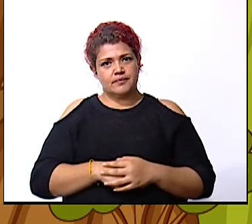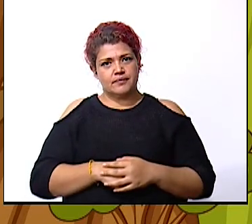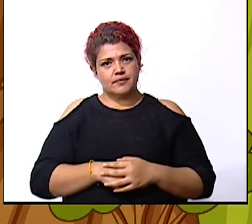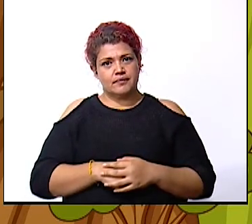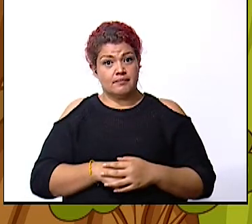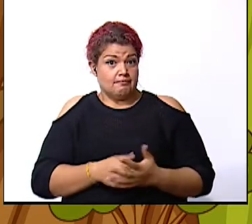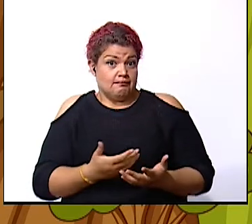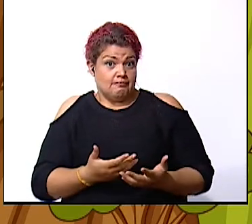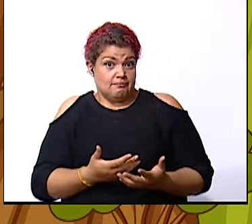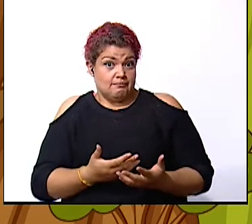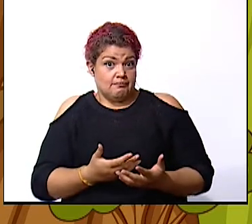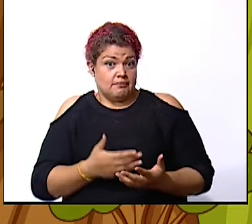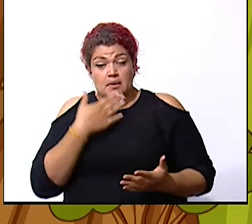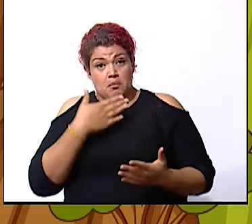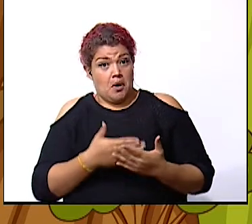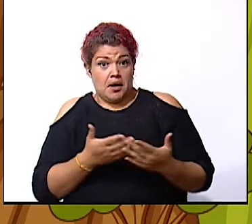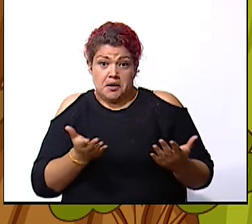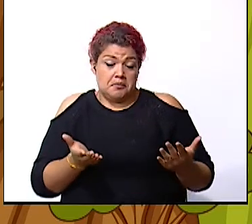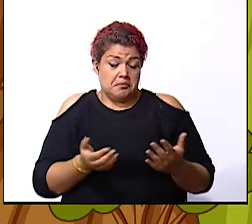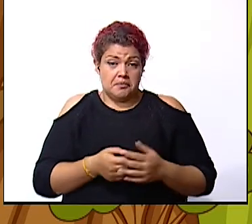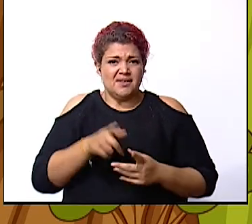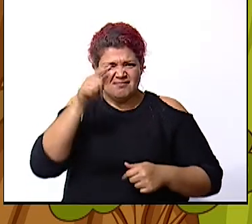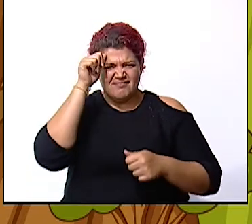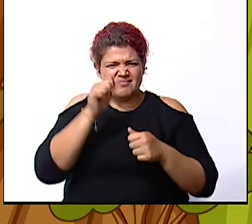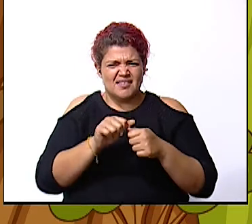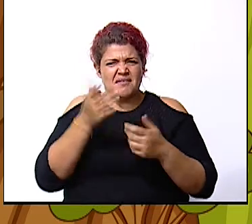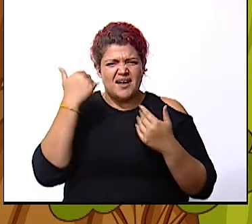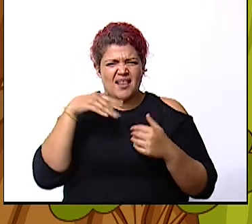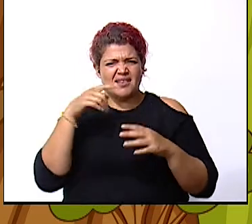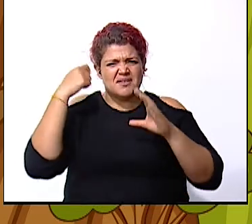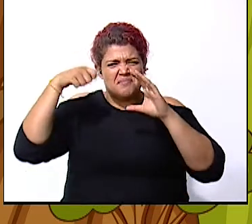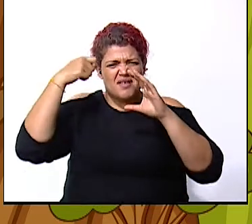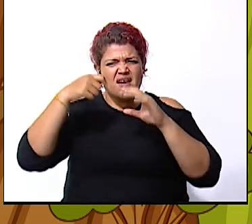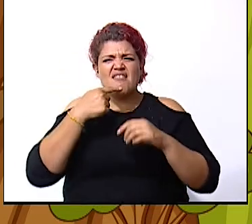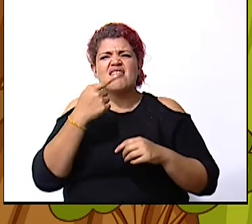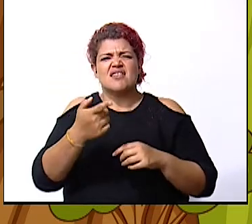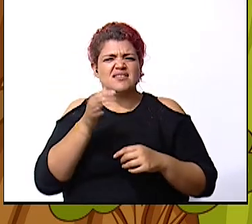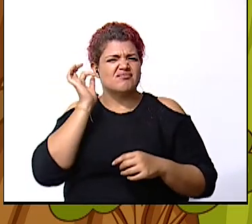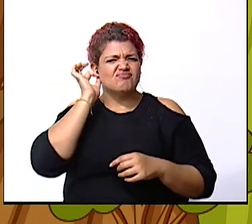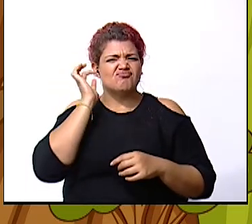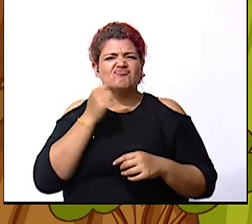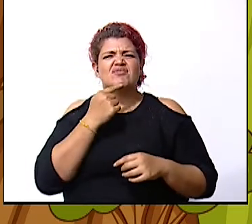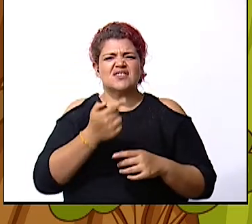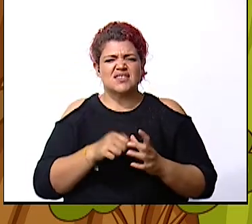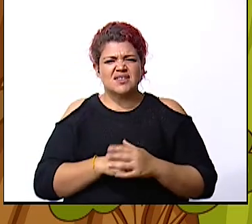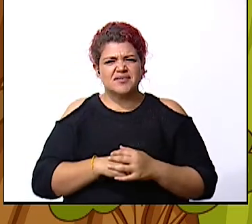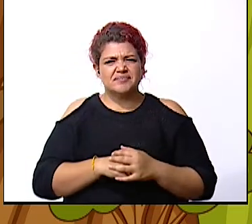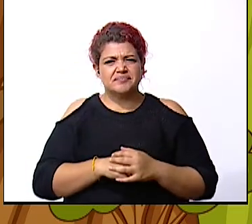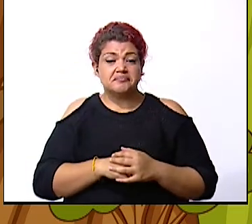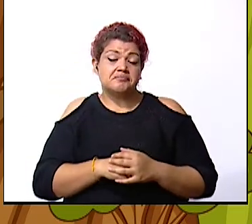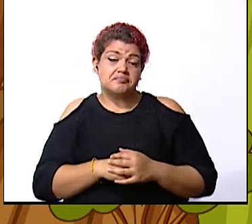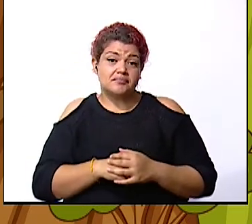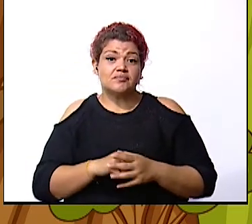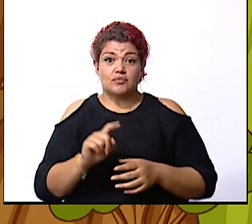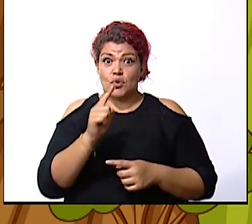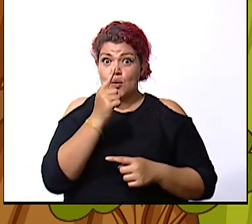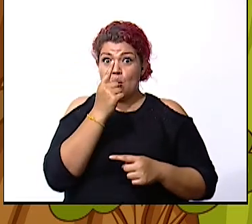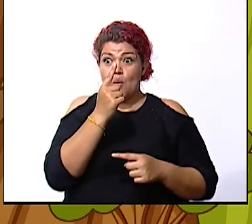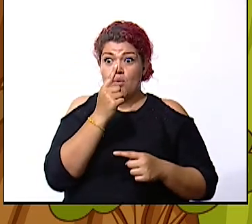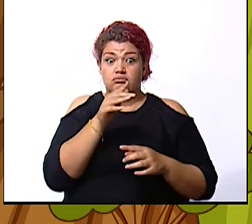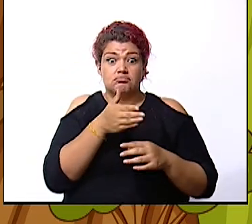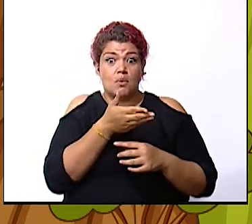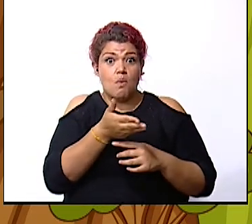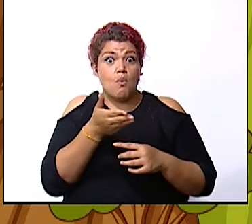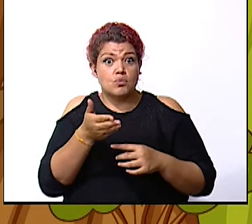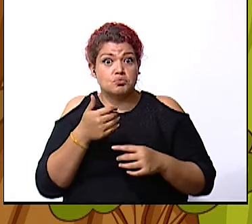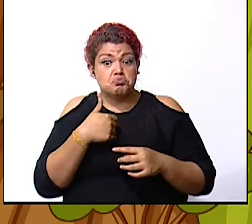mmm bueno recuerdan en la cápsula que decía paola bueno una de las acciones